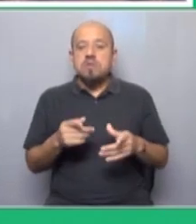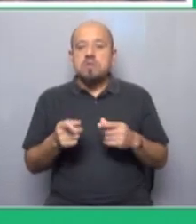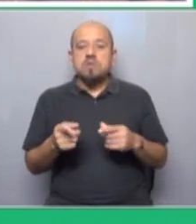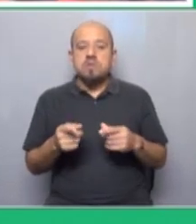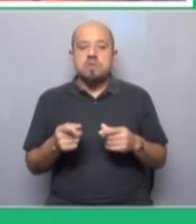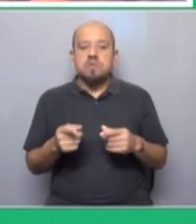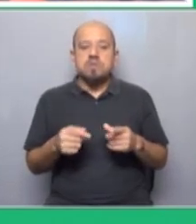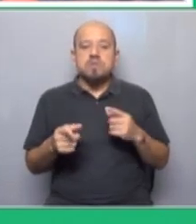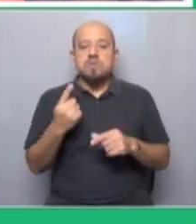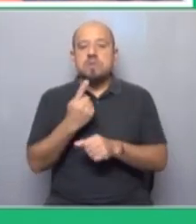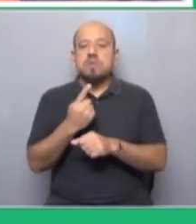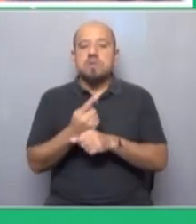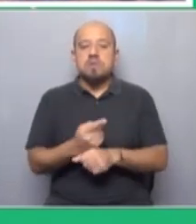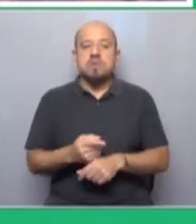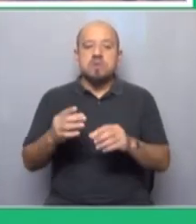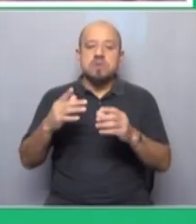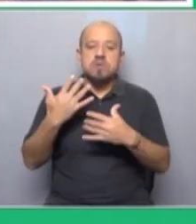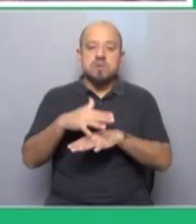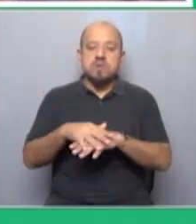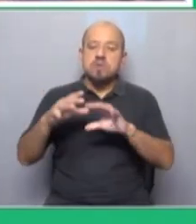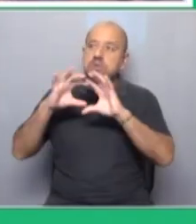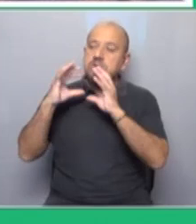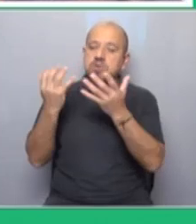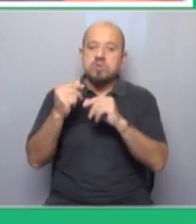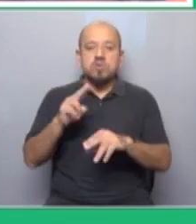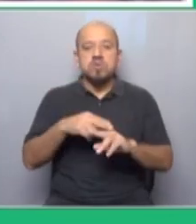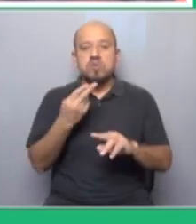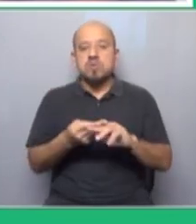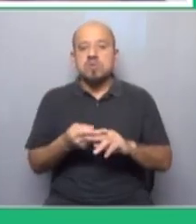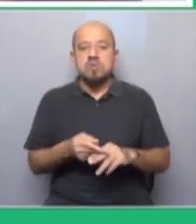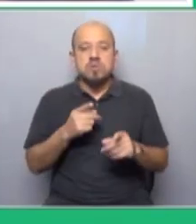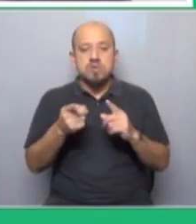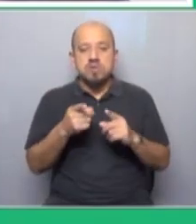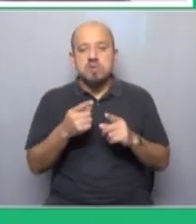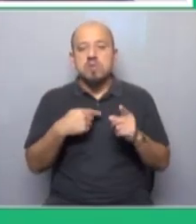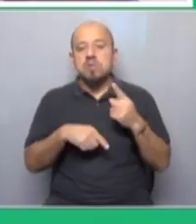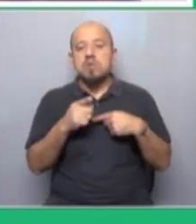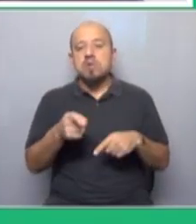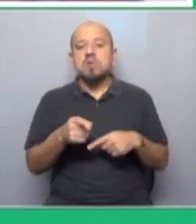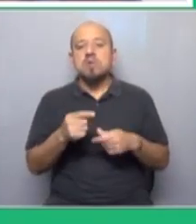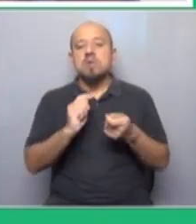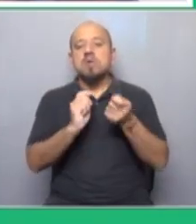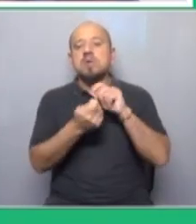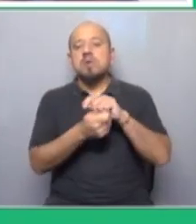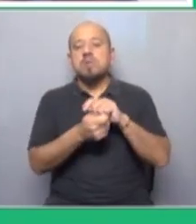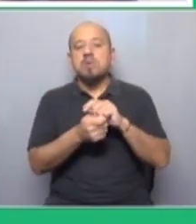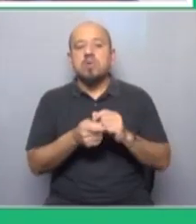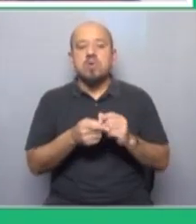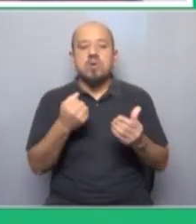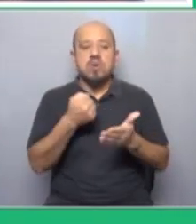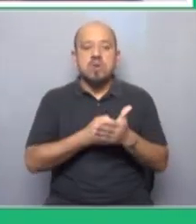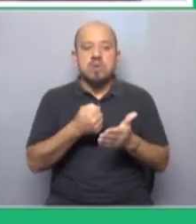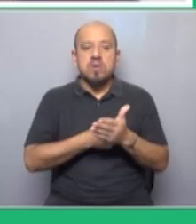reportaje. Primero tenemos la globalización. No lo voy a repetir, lo que ustedes han dicho. Pero eso cambia el terreno de lucha y